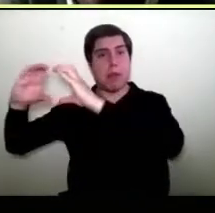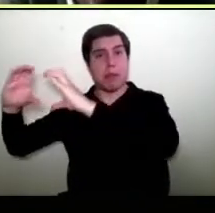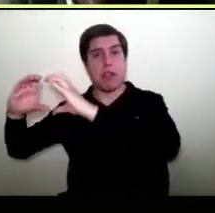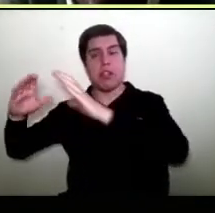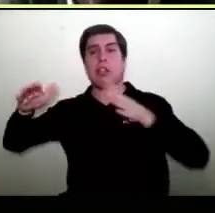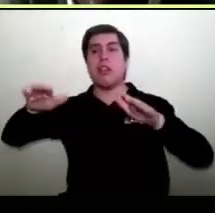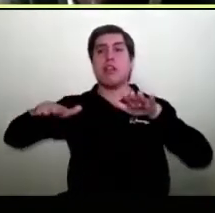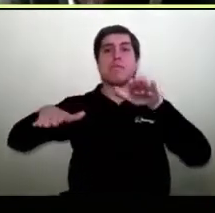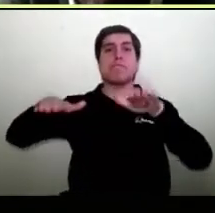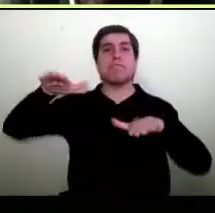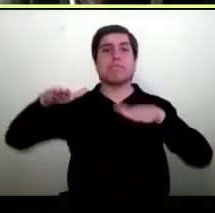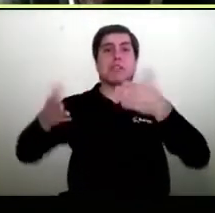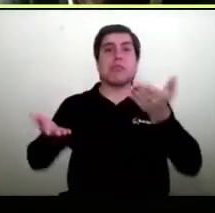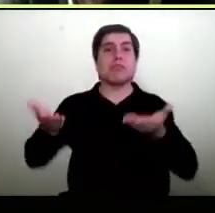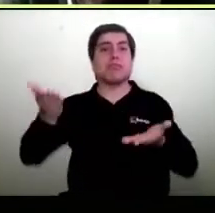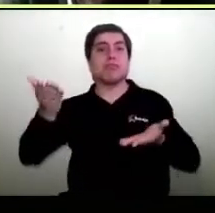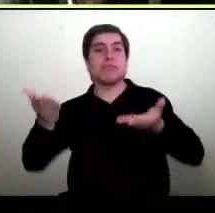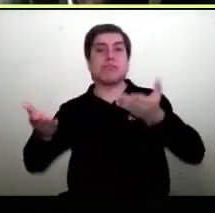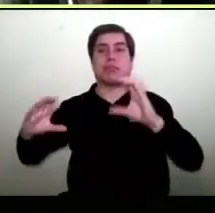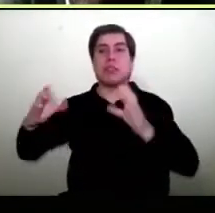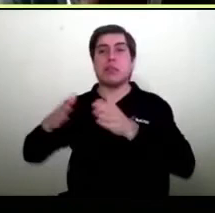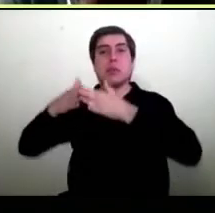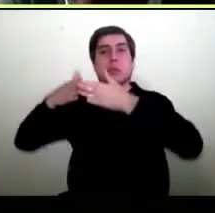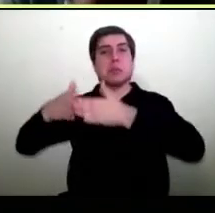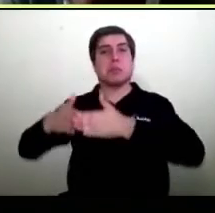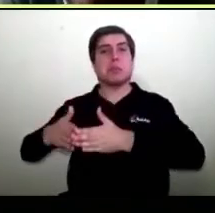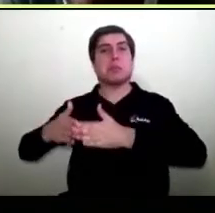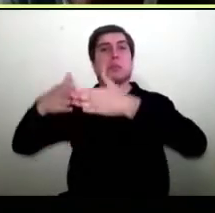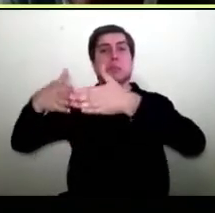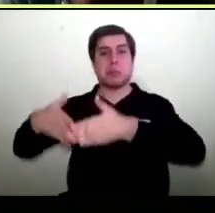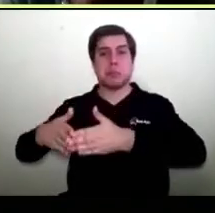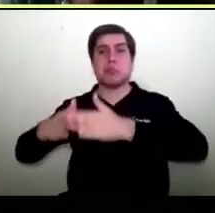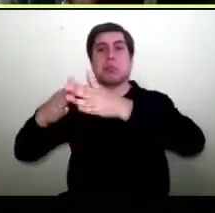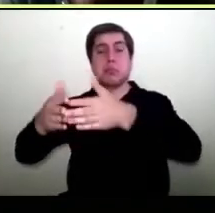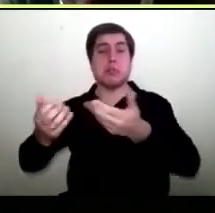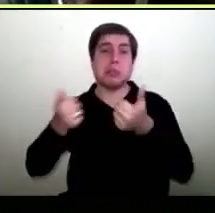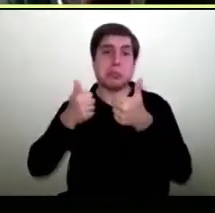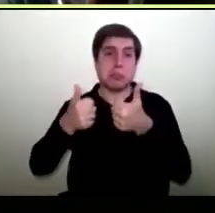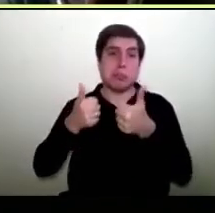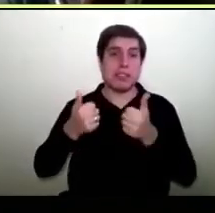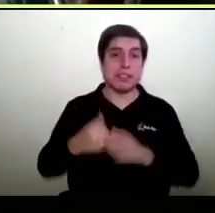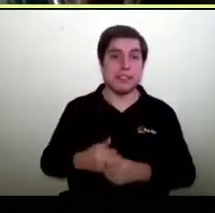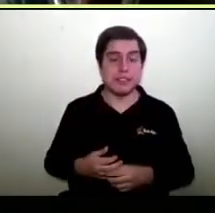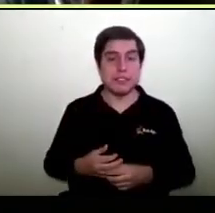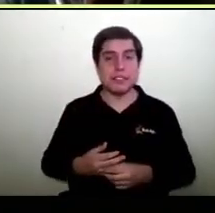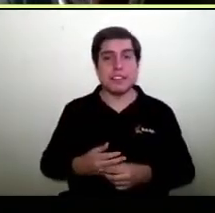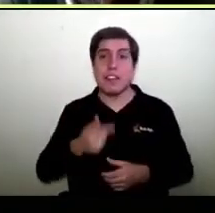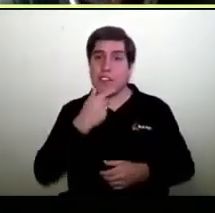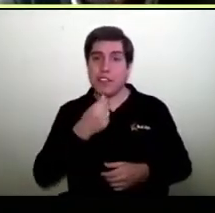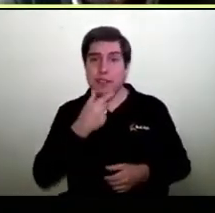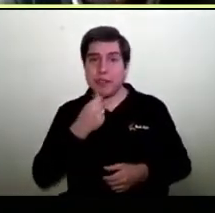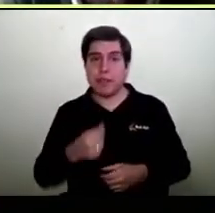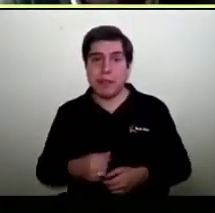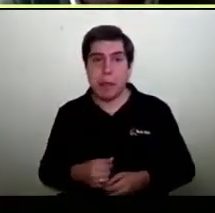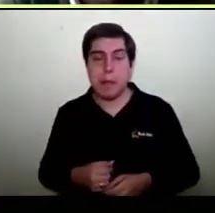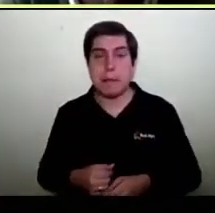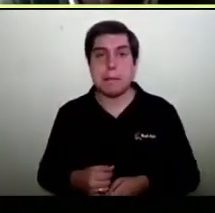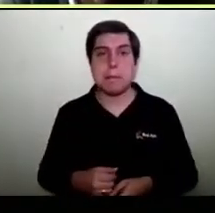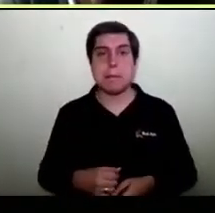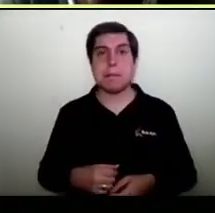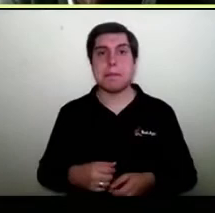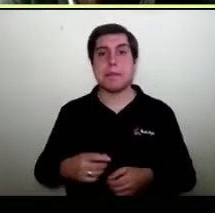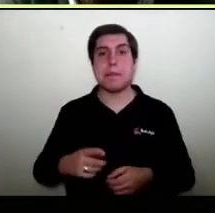muchas pymes adentro, así que es una buena noticia en el fondo el saber que tenemos hoy día una empresa